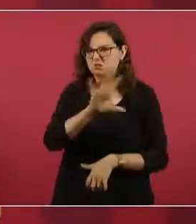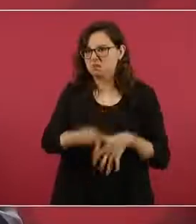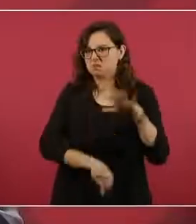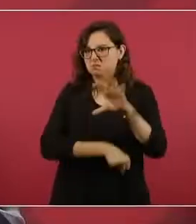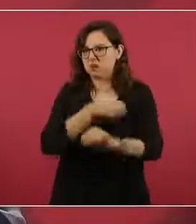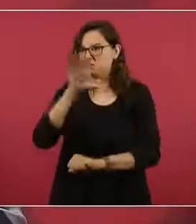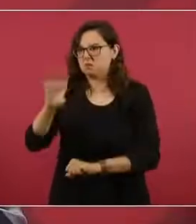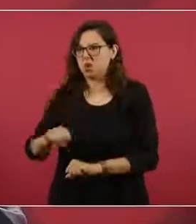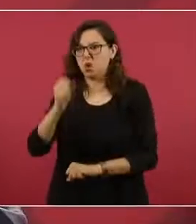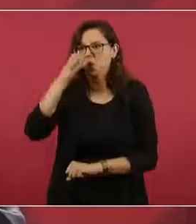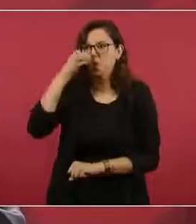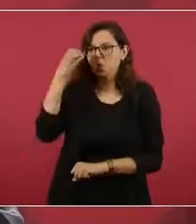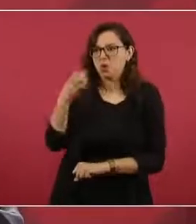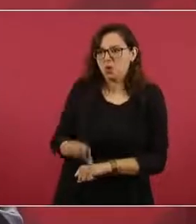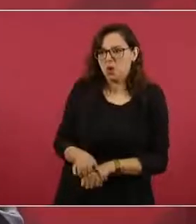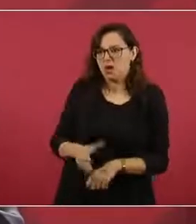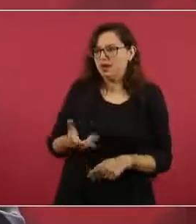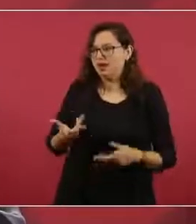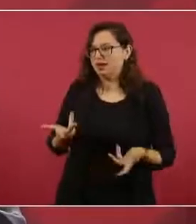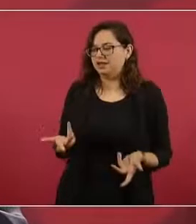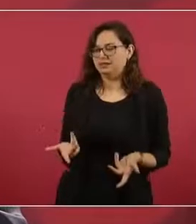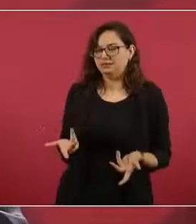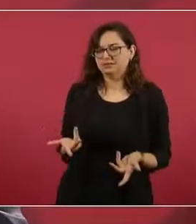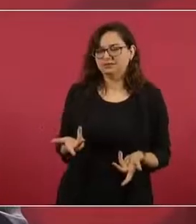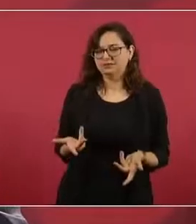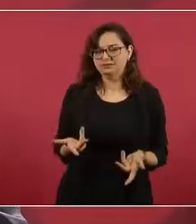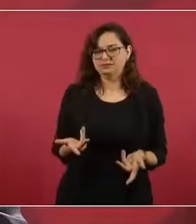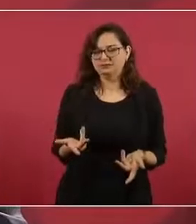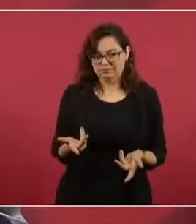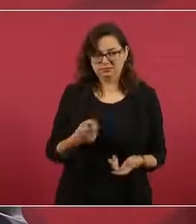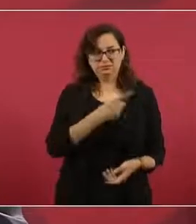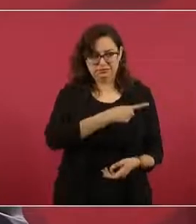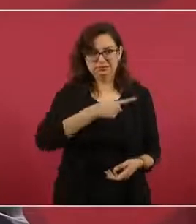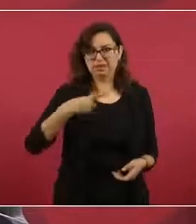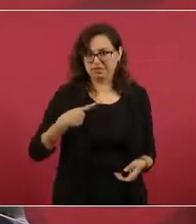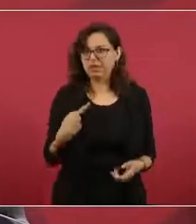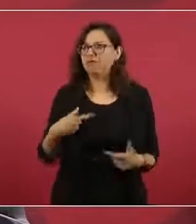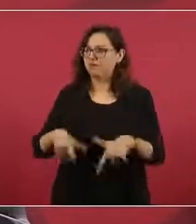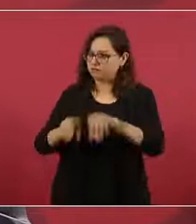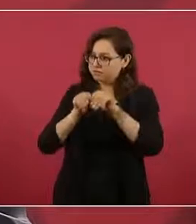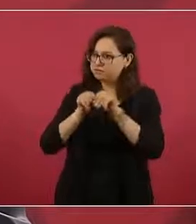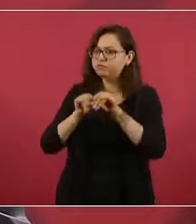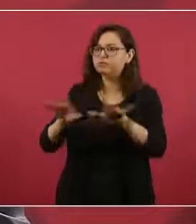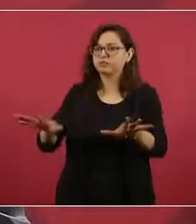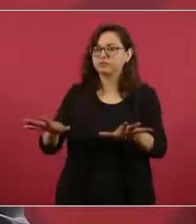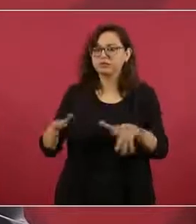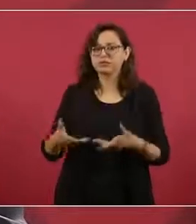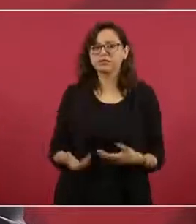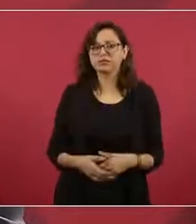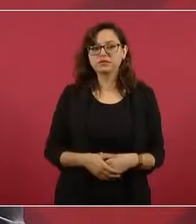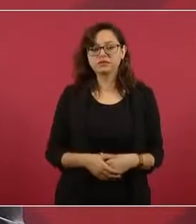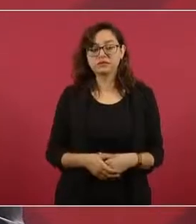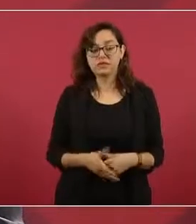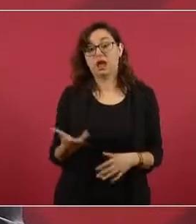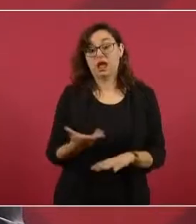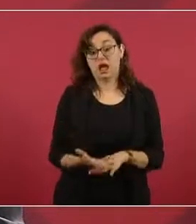Nosotros padecimos de acoso